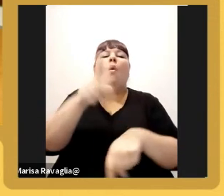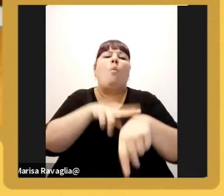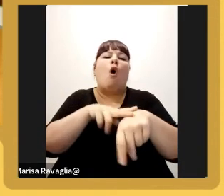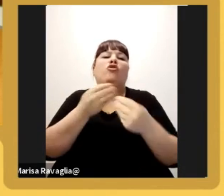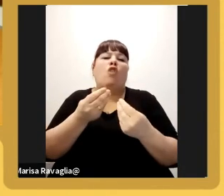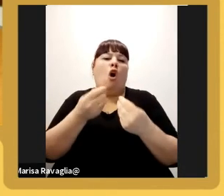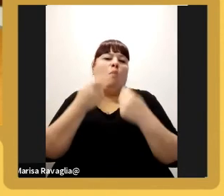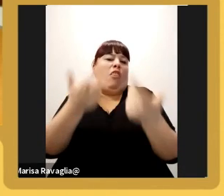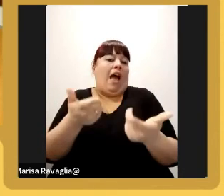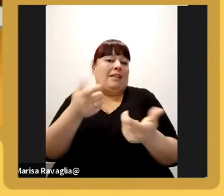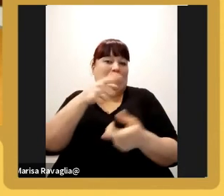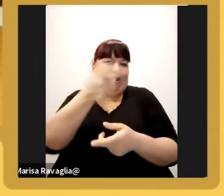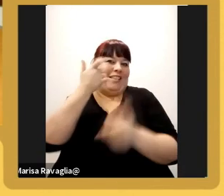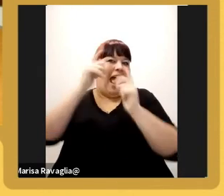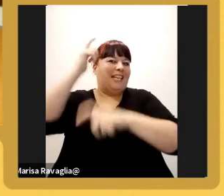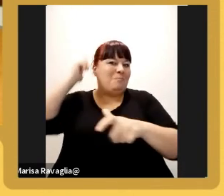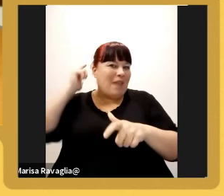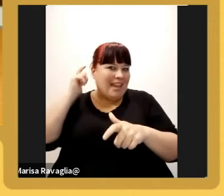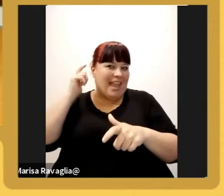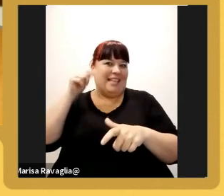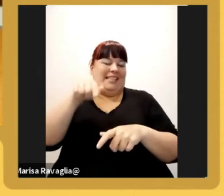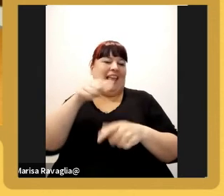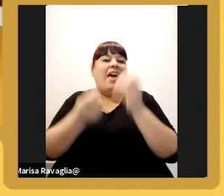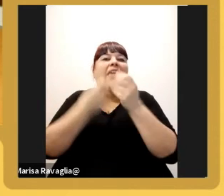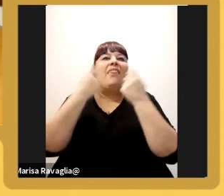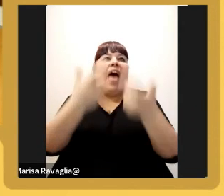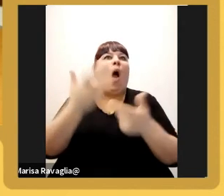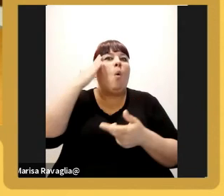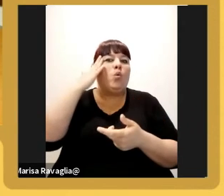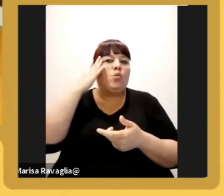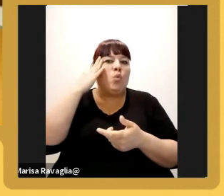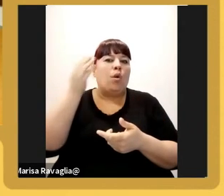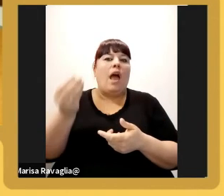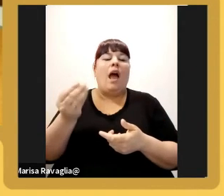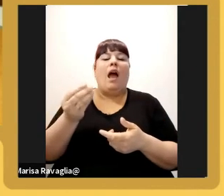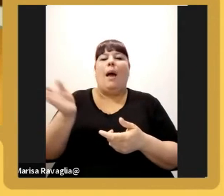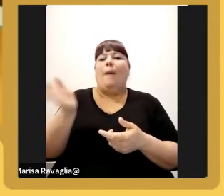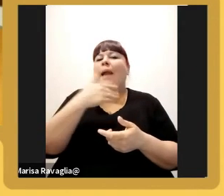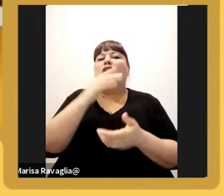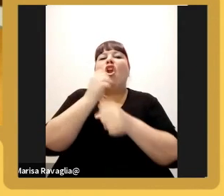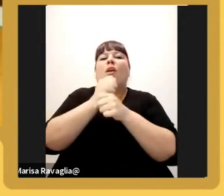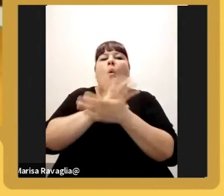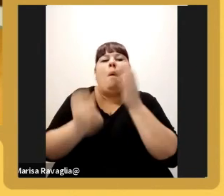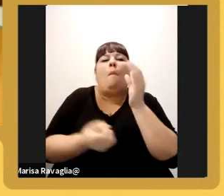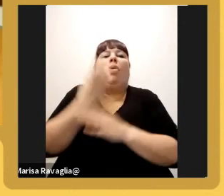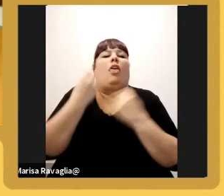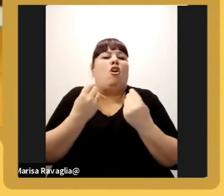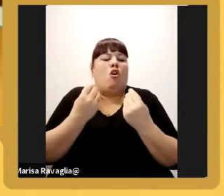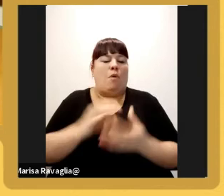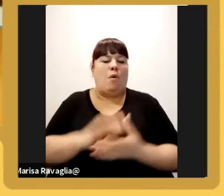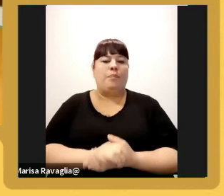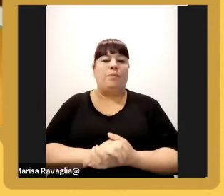podés hacer en base a tu propia experiencia en esa creación de cultura a todos los emprendedores bueno